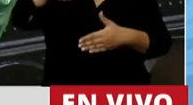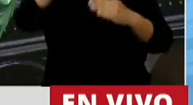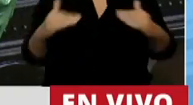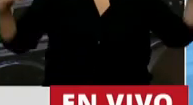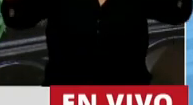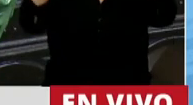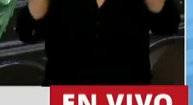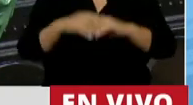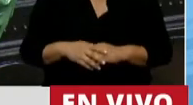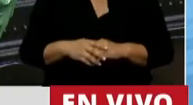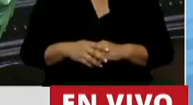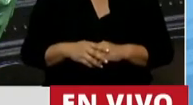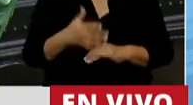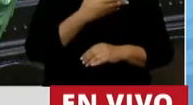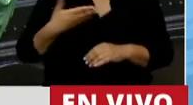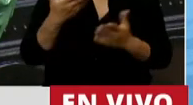Señor Presidente,